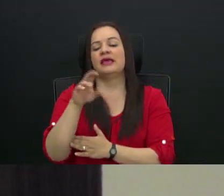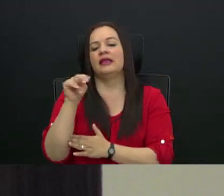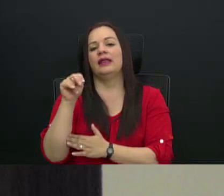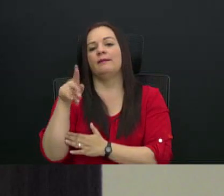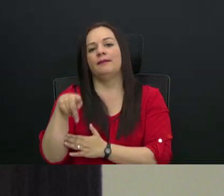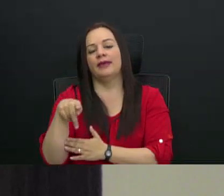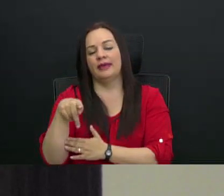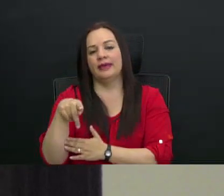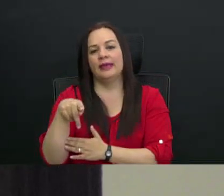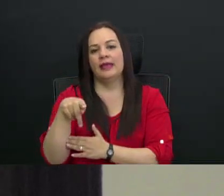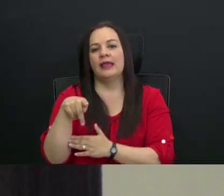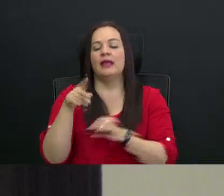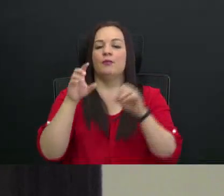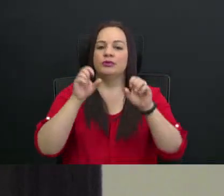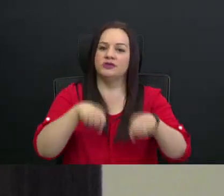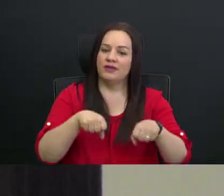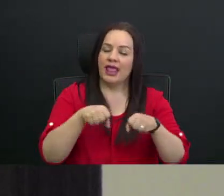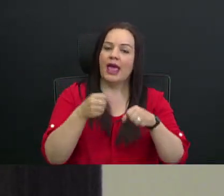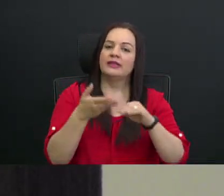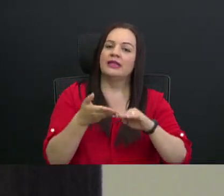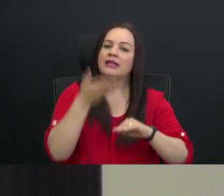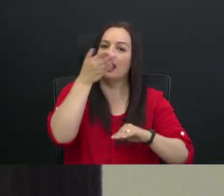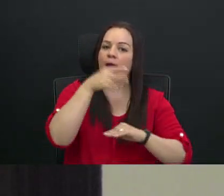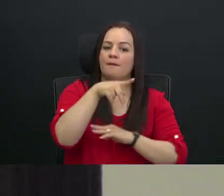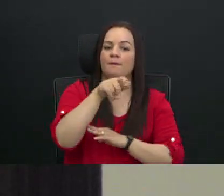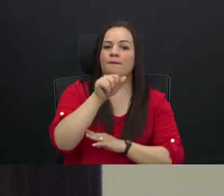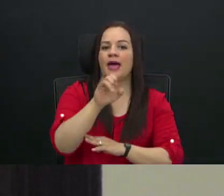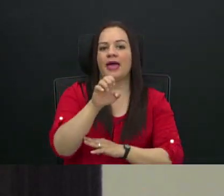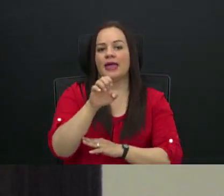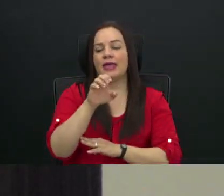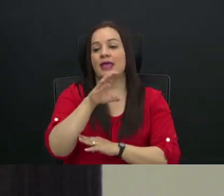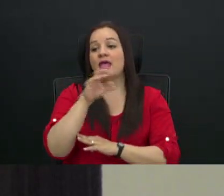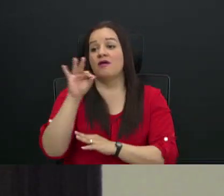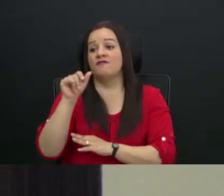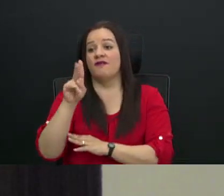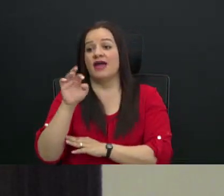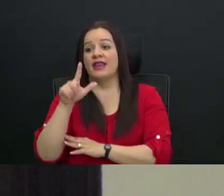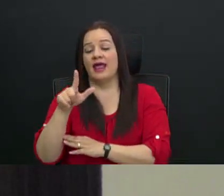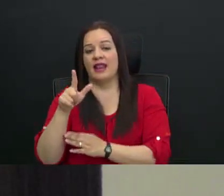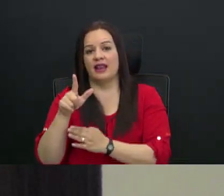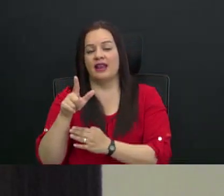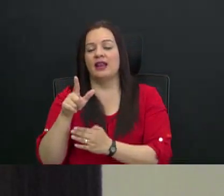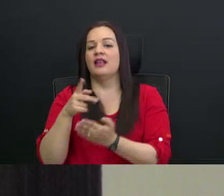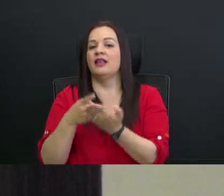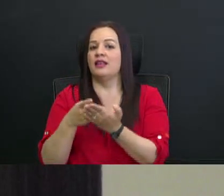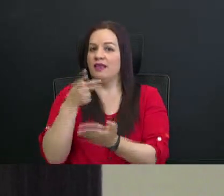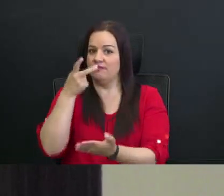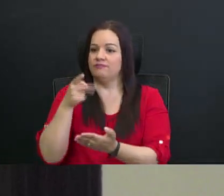implementar el PAI. La FANAL le cuesta dinero al CNP hoy